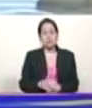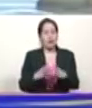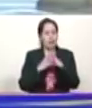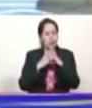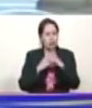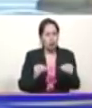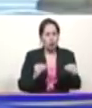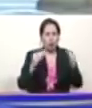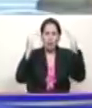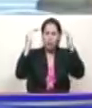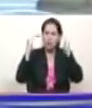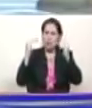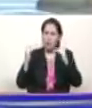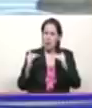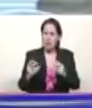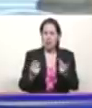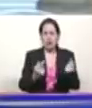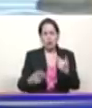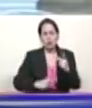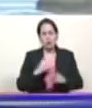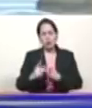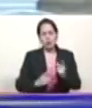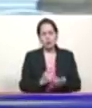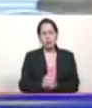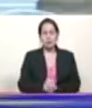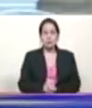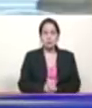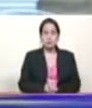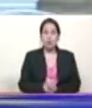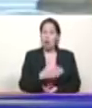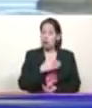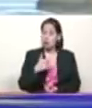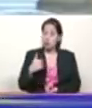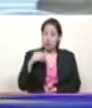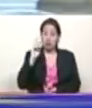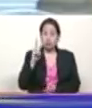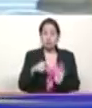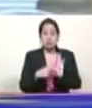renglones de la economía productiva. Pero yo quiero entonces pasar